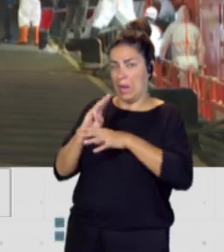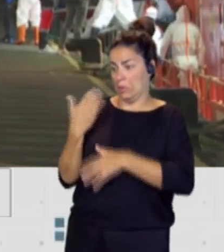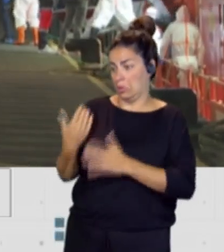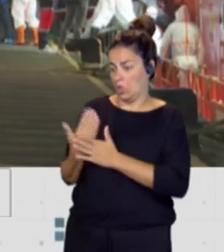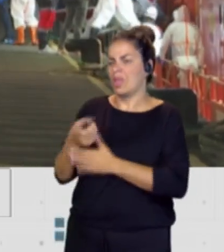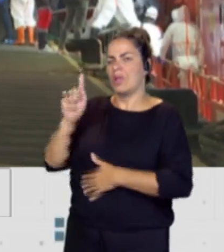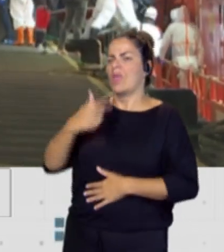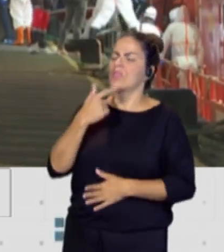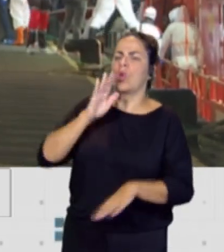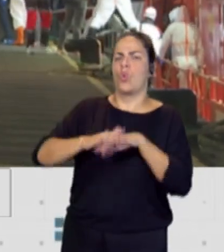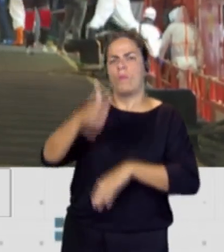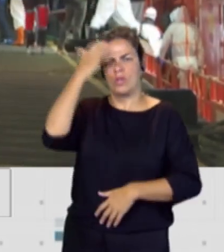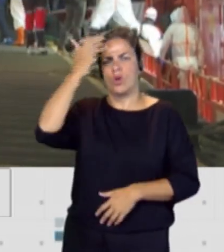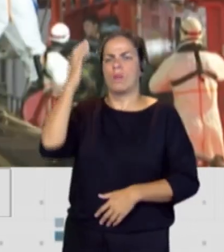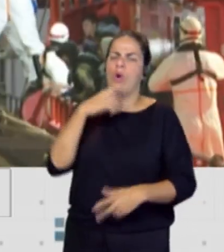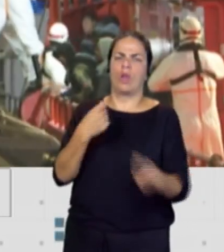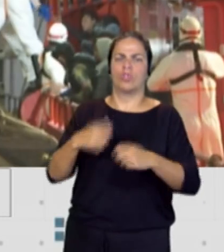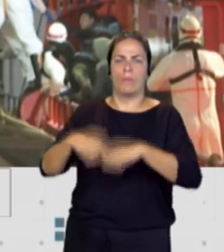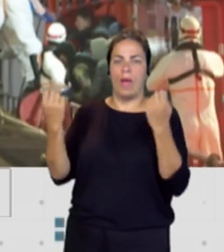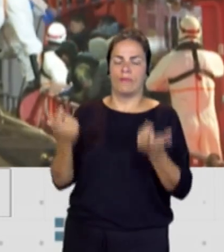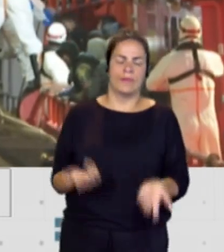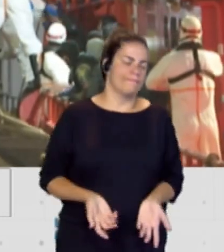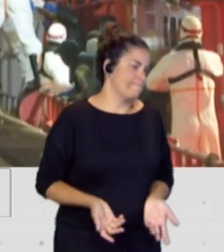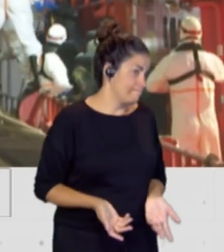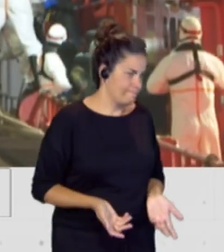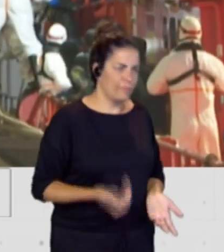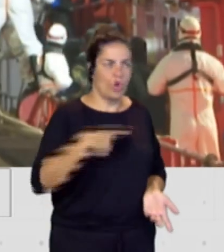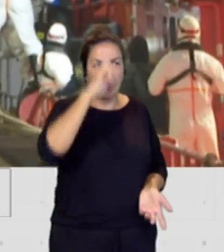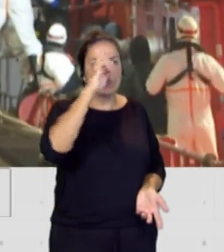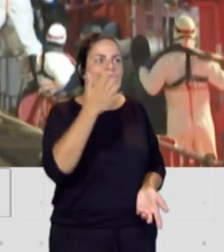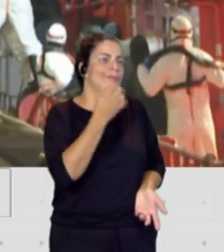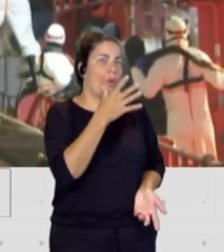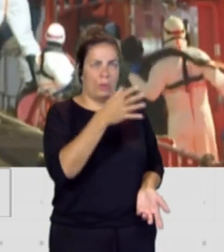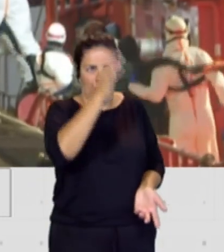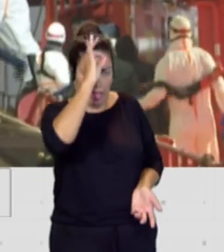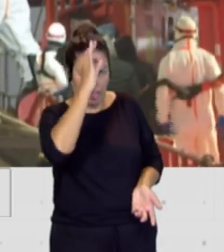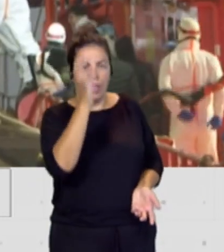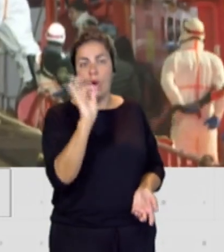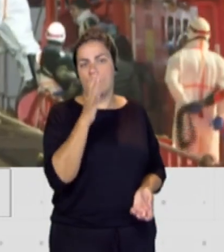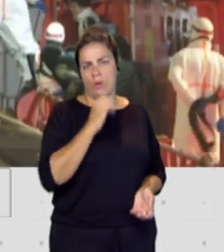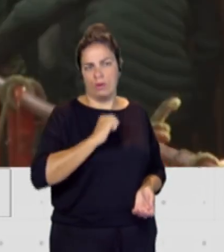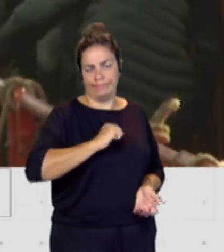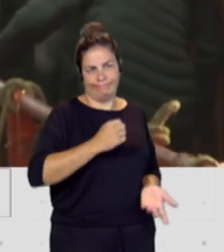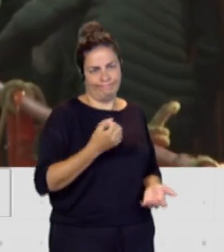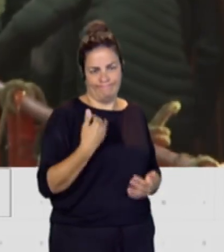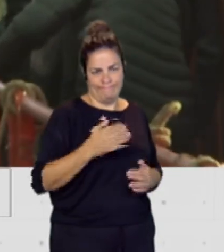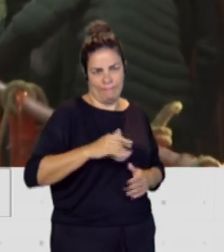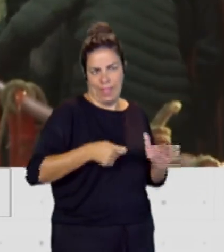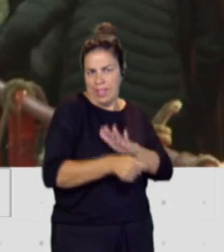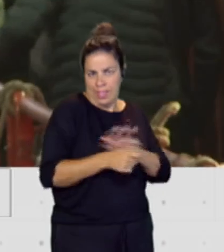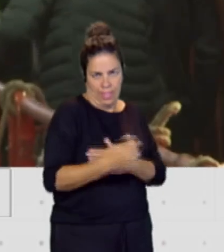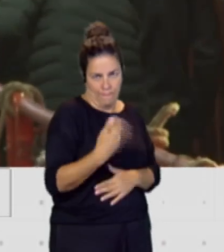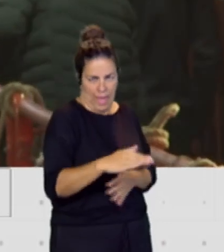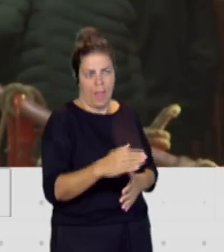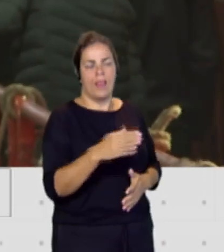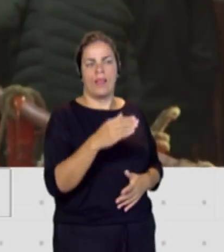Torres de reventar las negociaciones. Yo no sé si es por desconocimiento o mala fe del señor Domínguez. Creo que ese